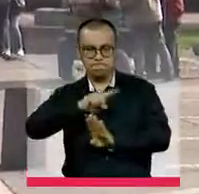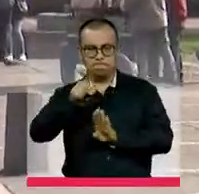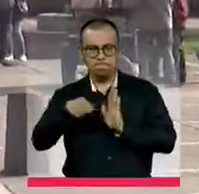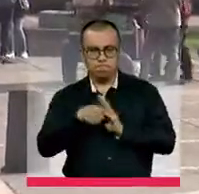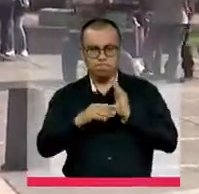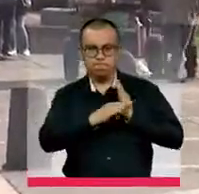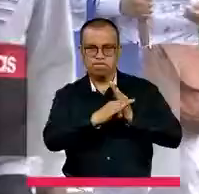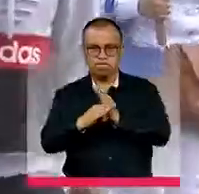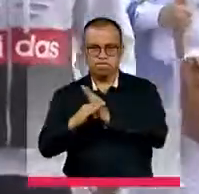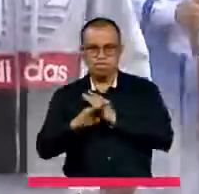medidas de bioseguridad.